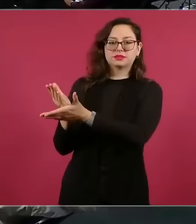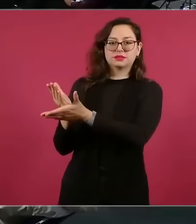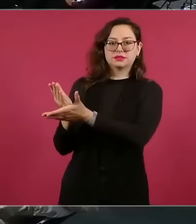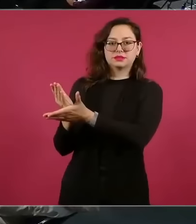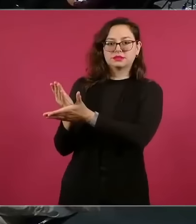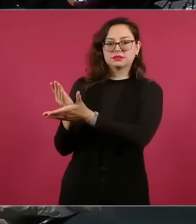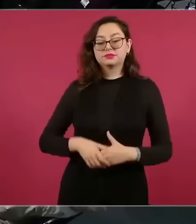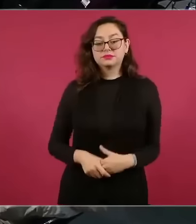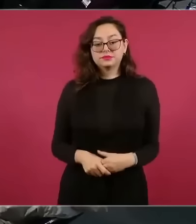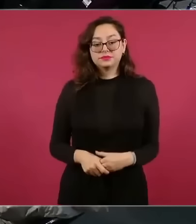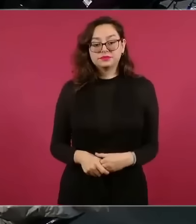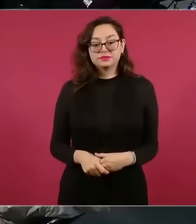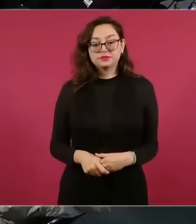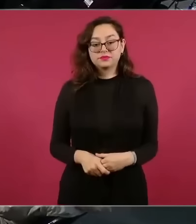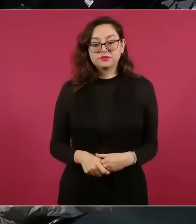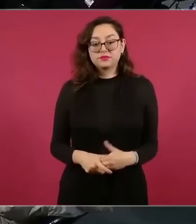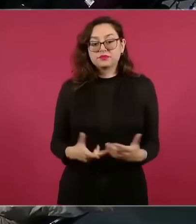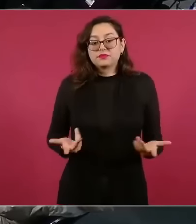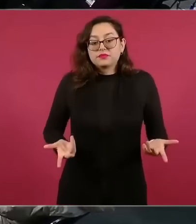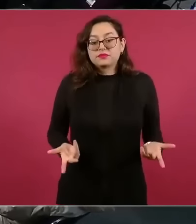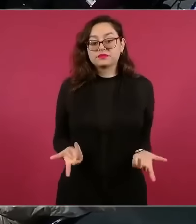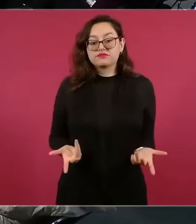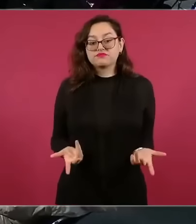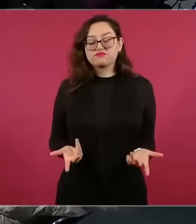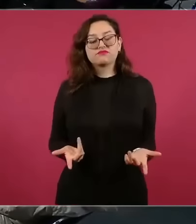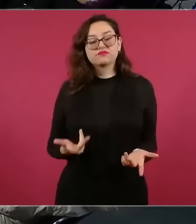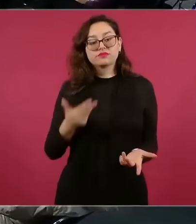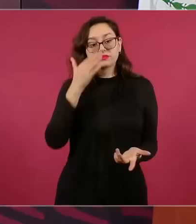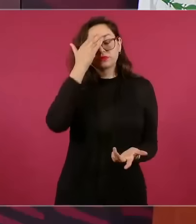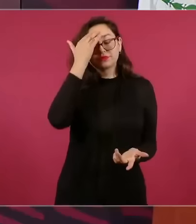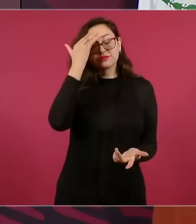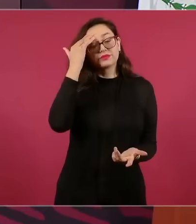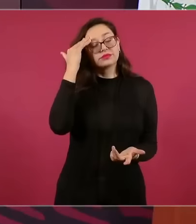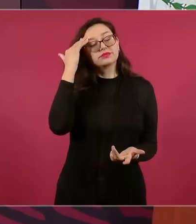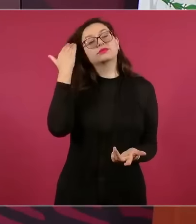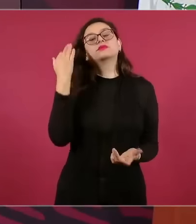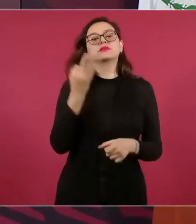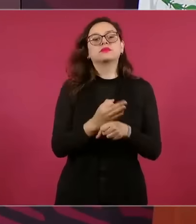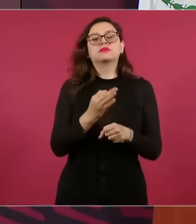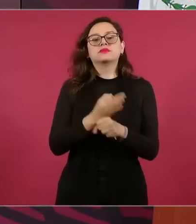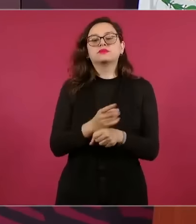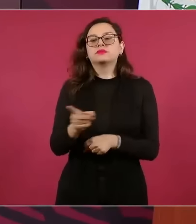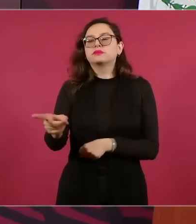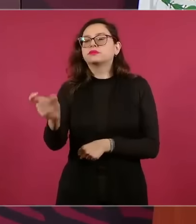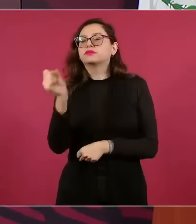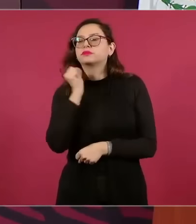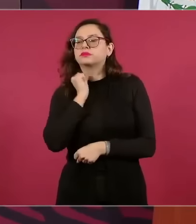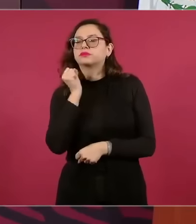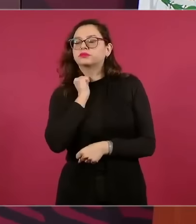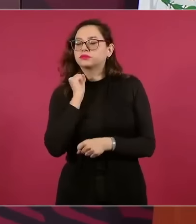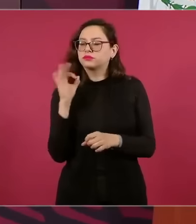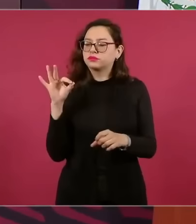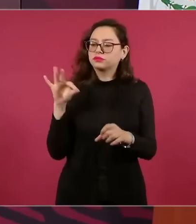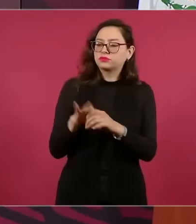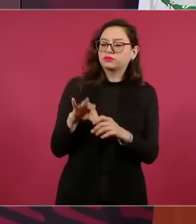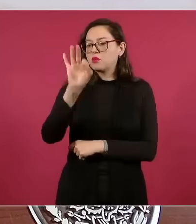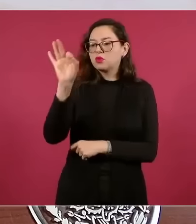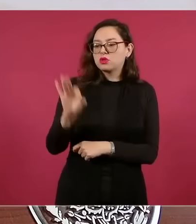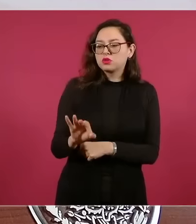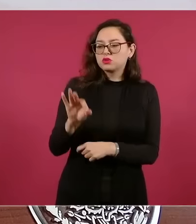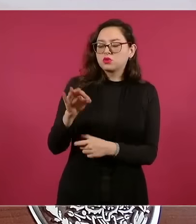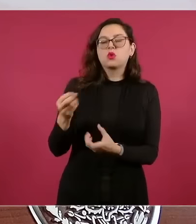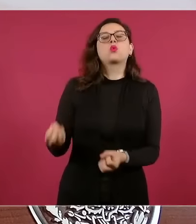Entonces, ¿cuántos senadores se requieren para tener mayoría